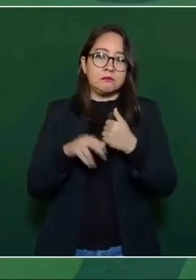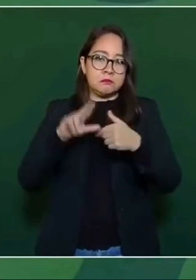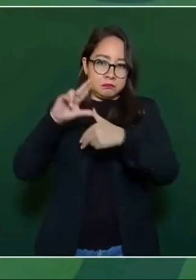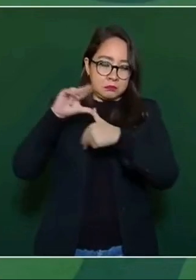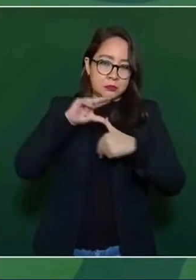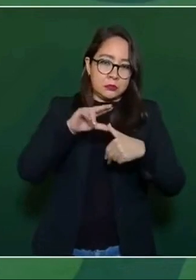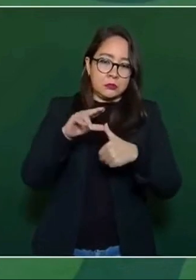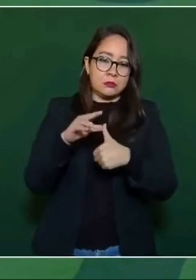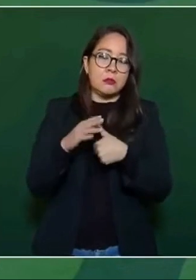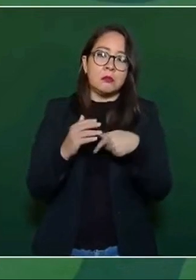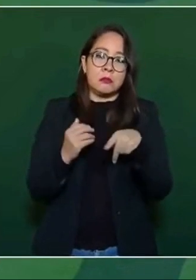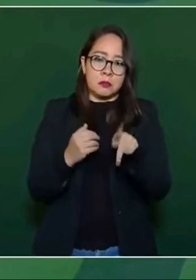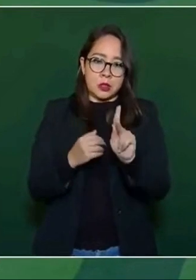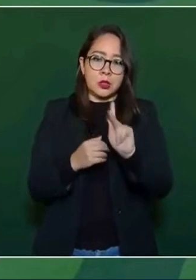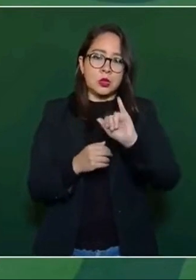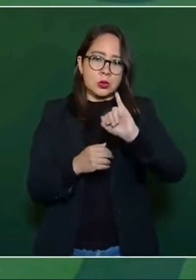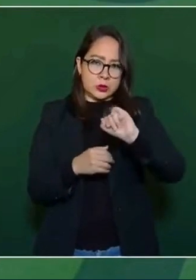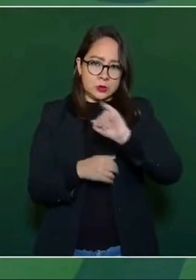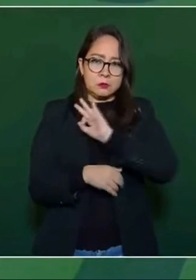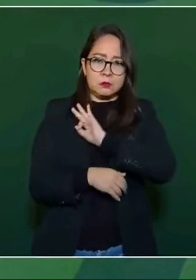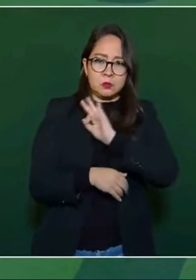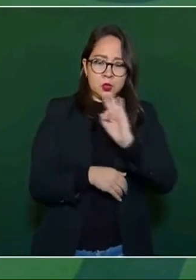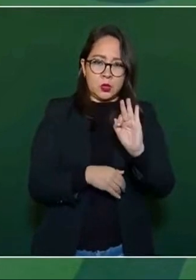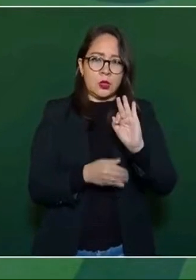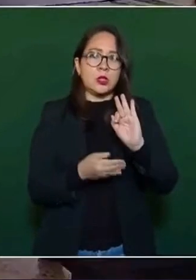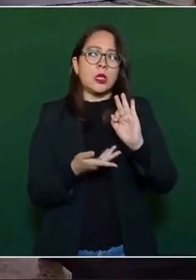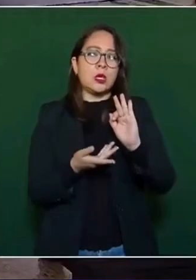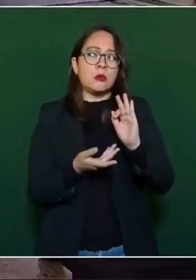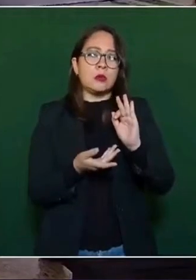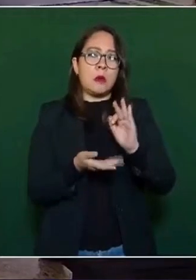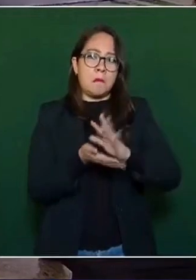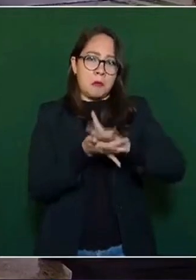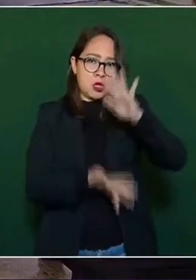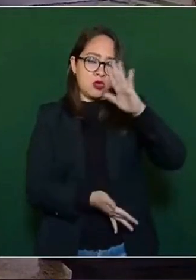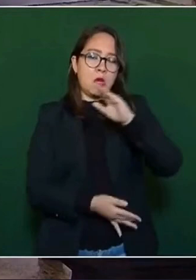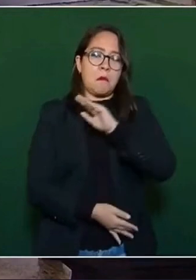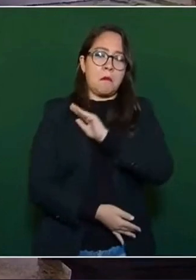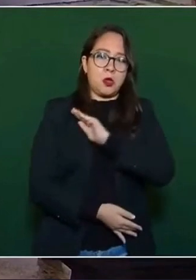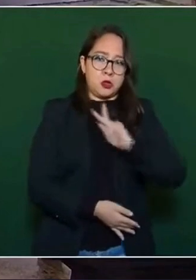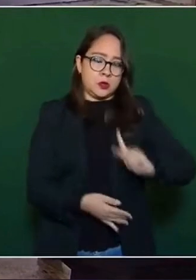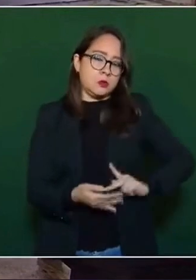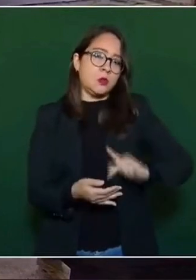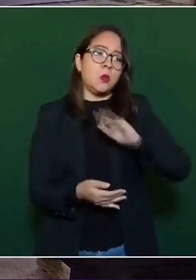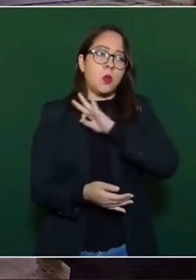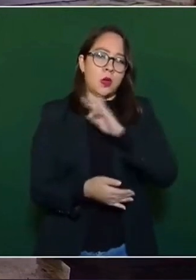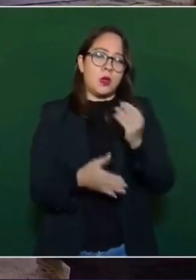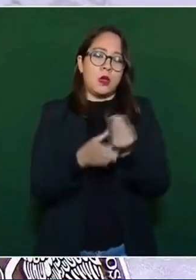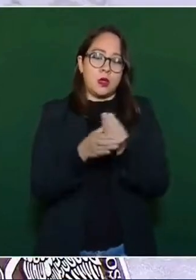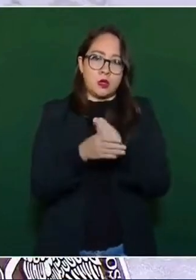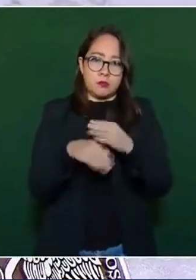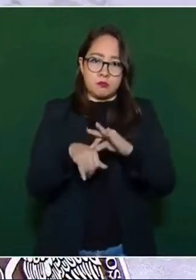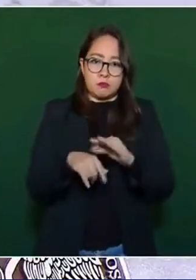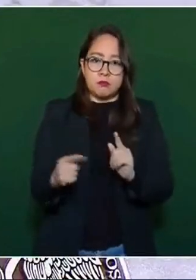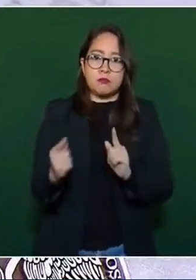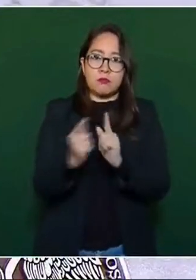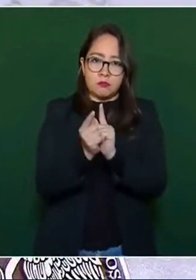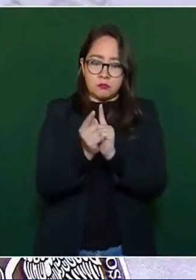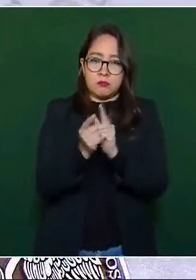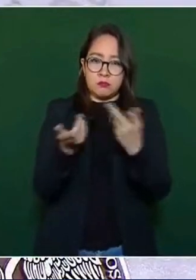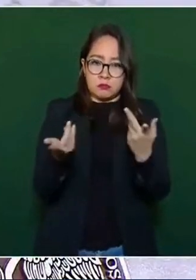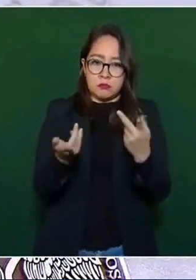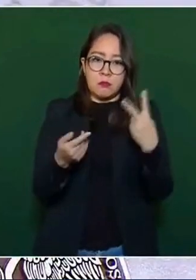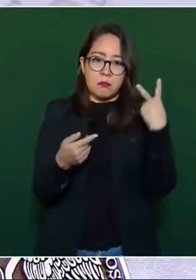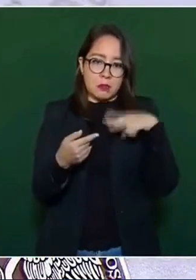reiniciar las clases en la mayoría de los municipios de Veracruz. Todo esto lo digo